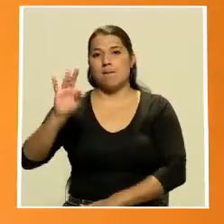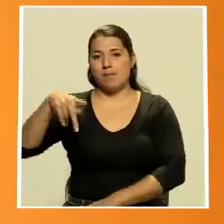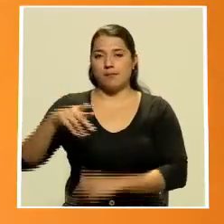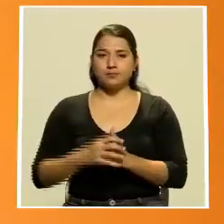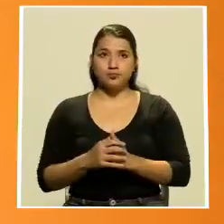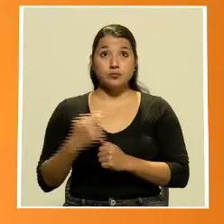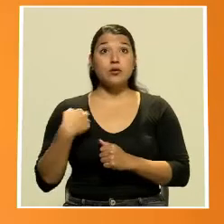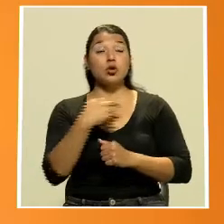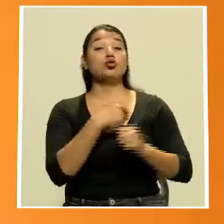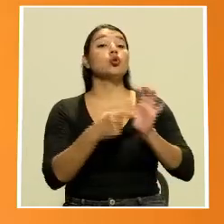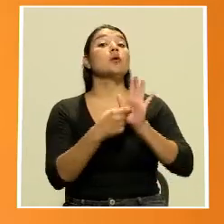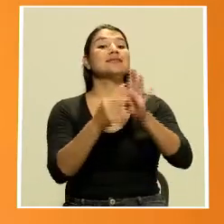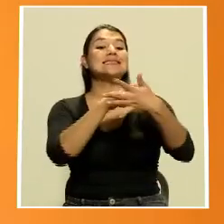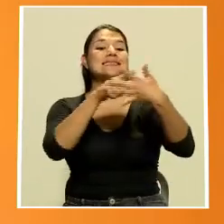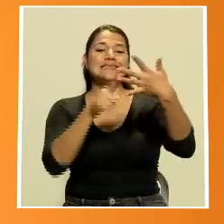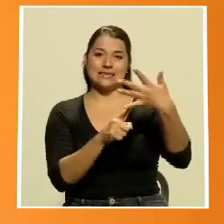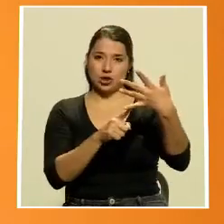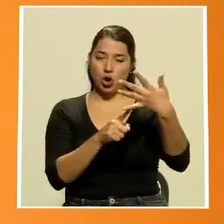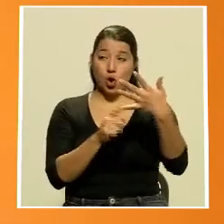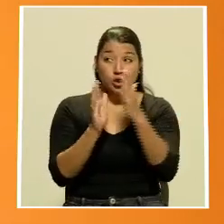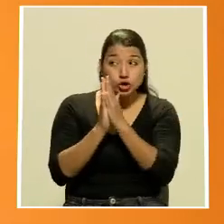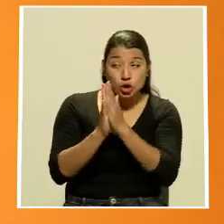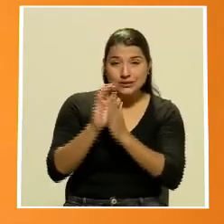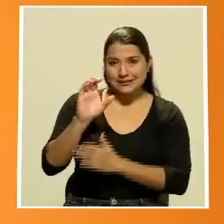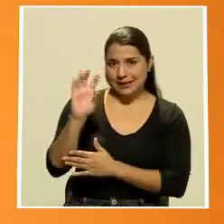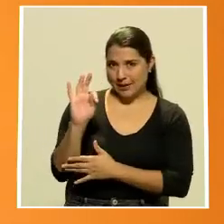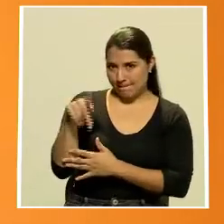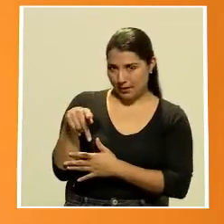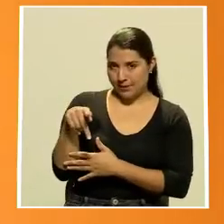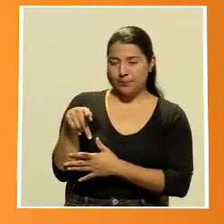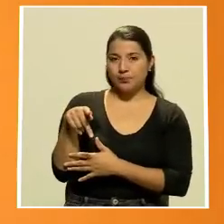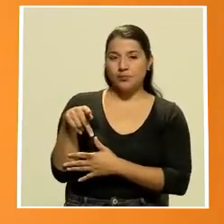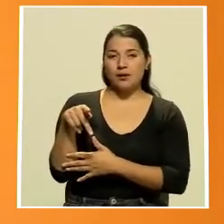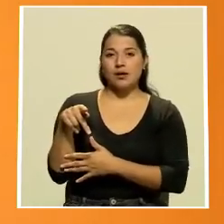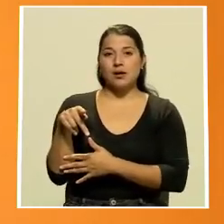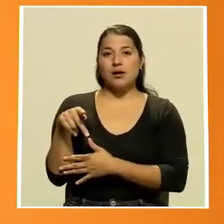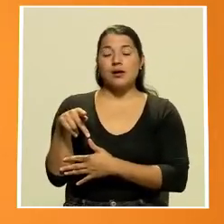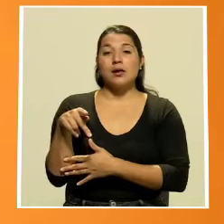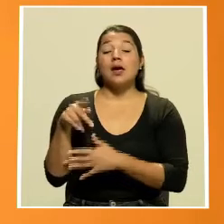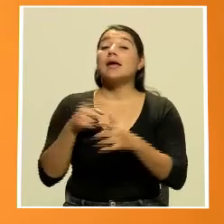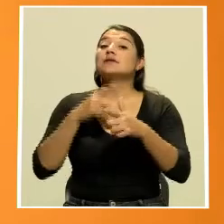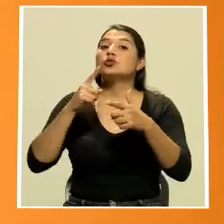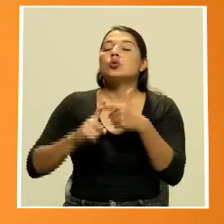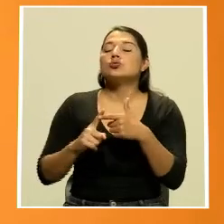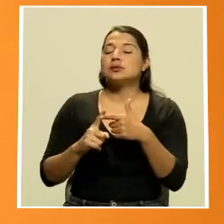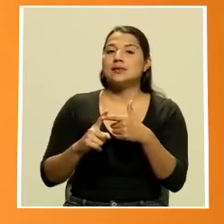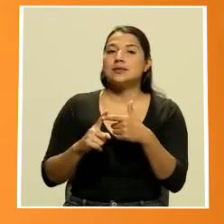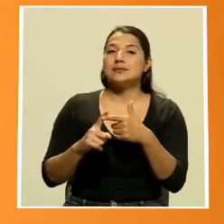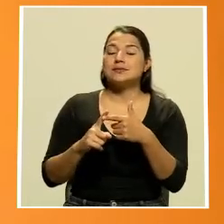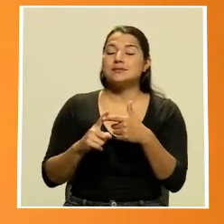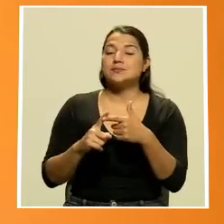5 peticiones al CTP que varían en la cual la inmediata es que se puedan hacer